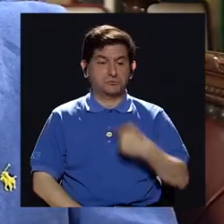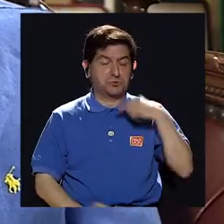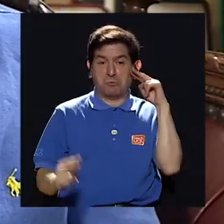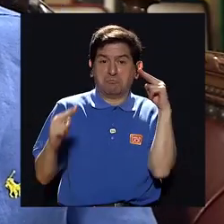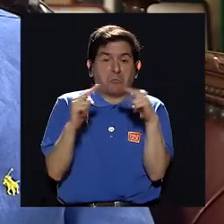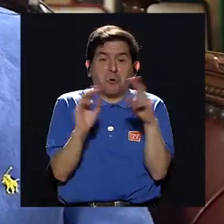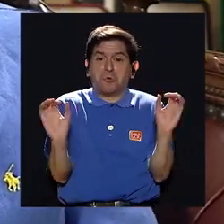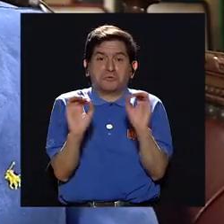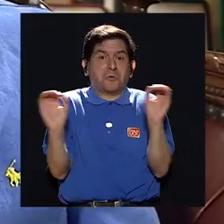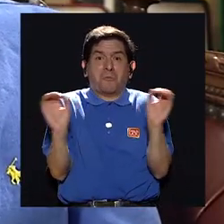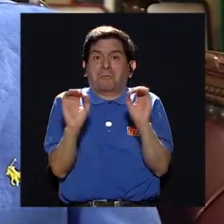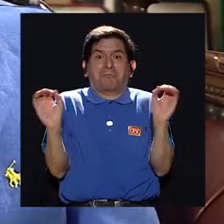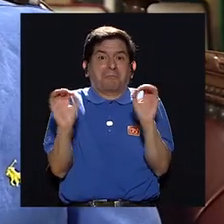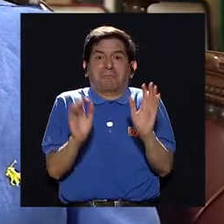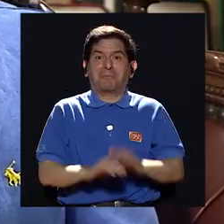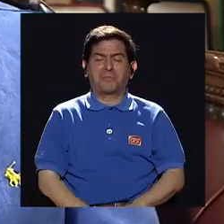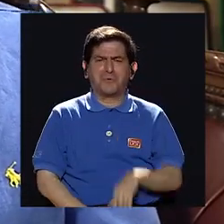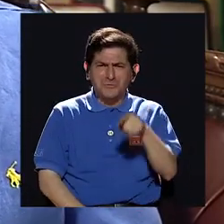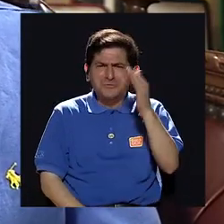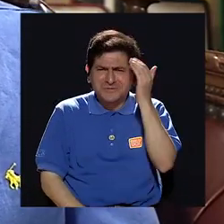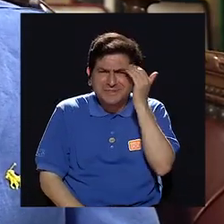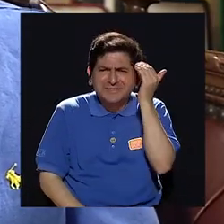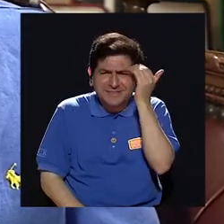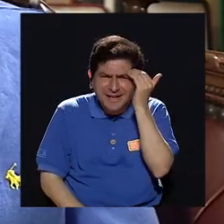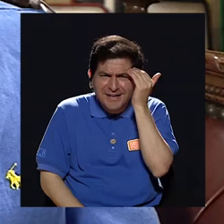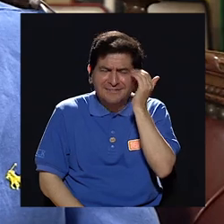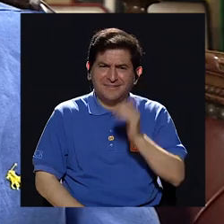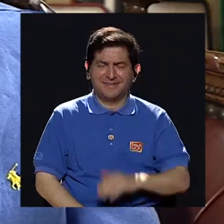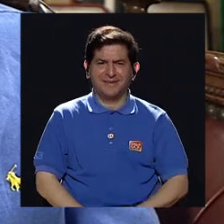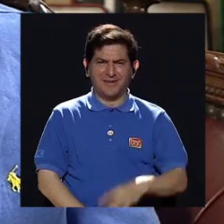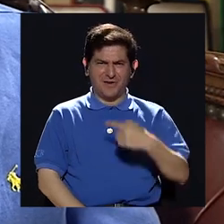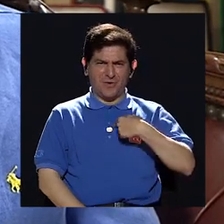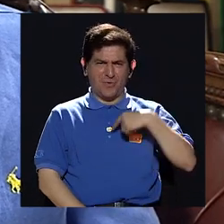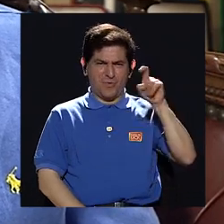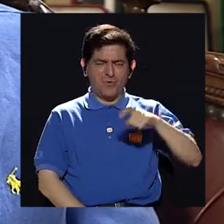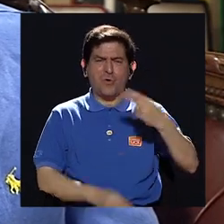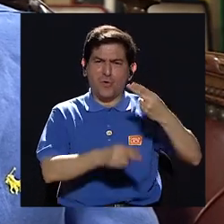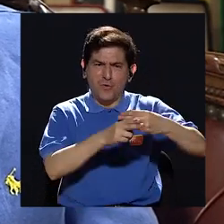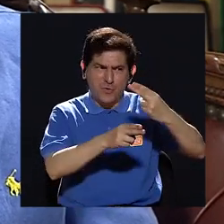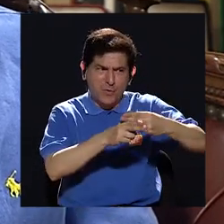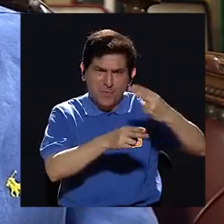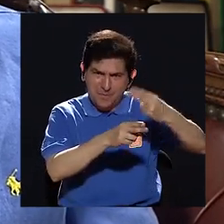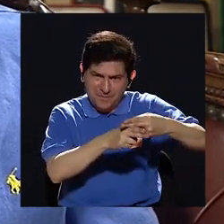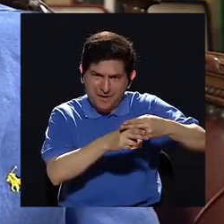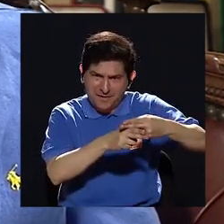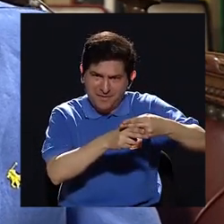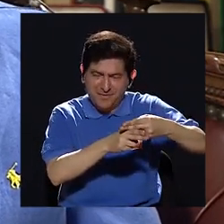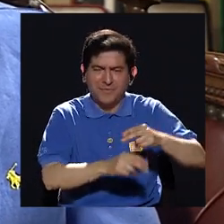yo no conozco y usted sabe que uno tiene que ser nominado